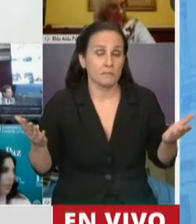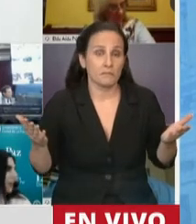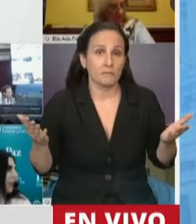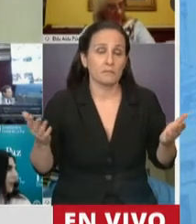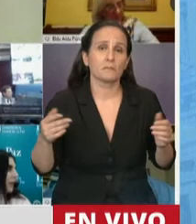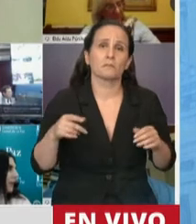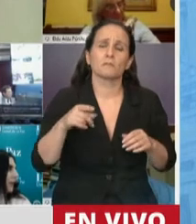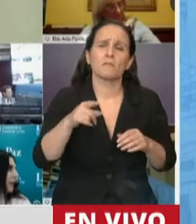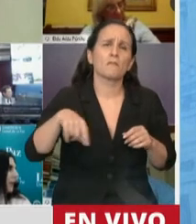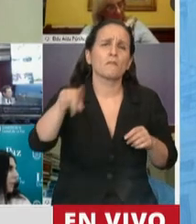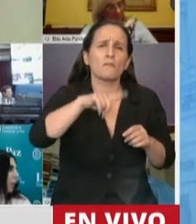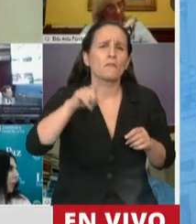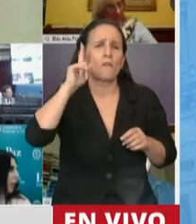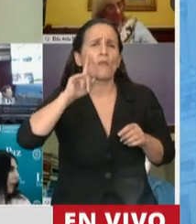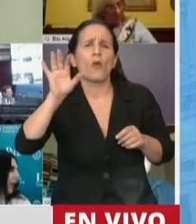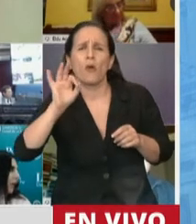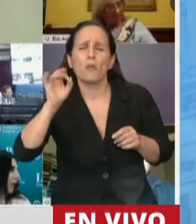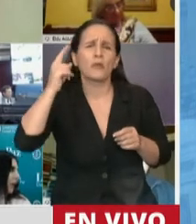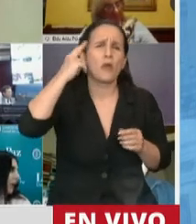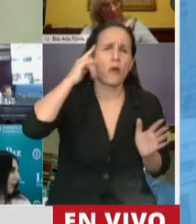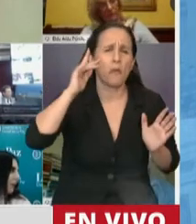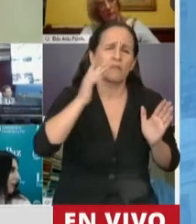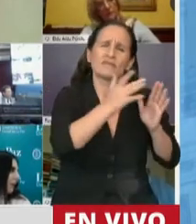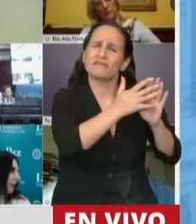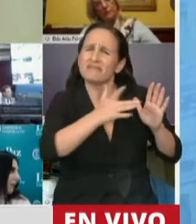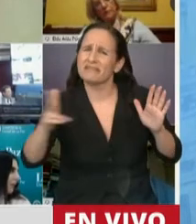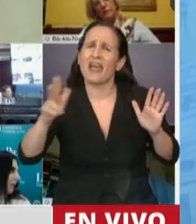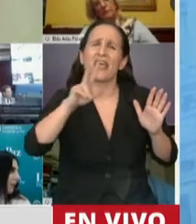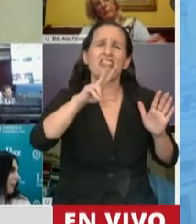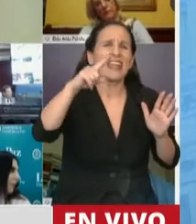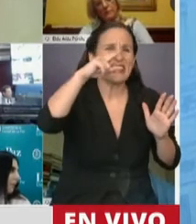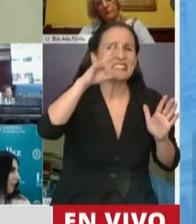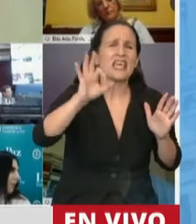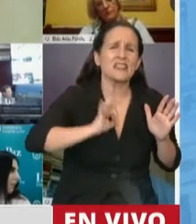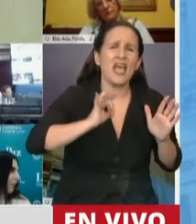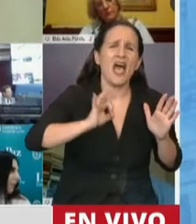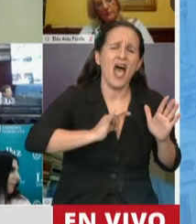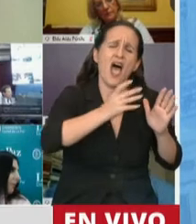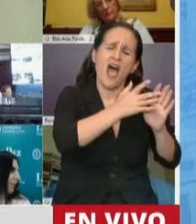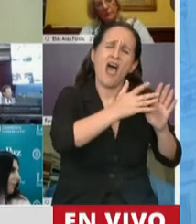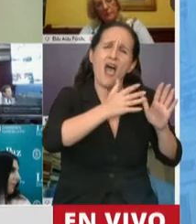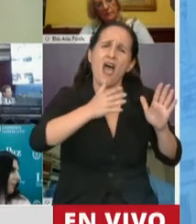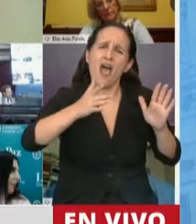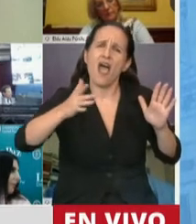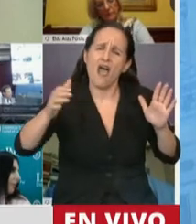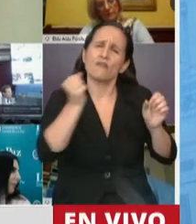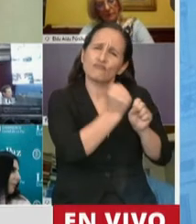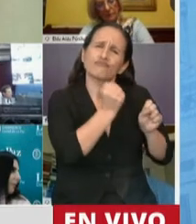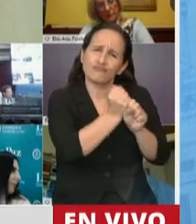consideración sobre sus 37 años de ejercicio